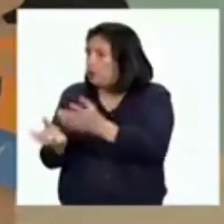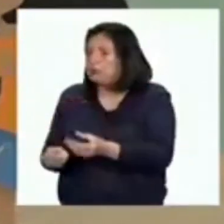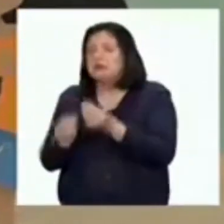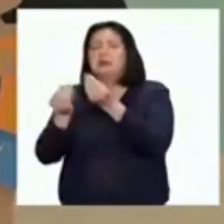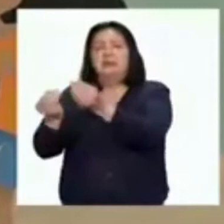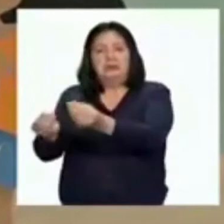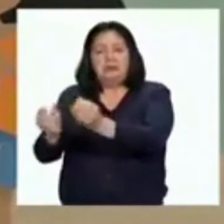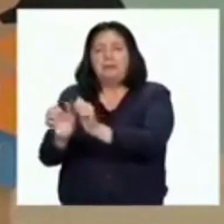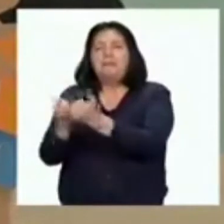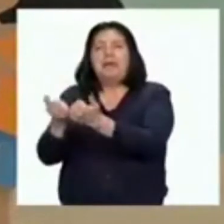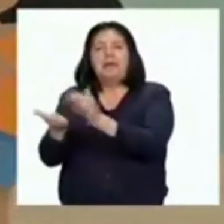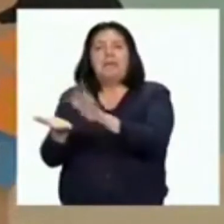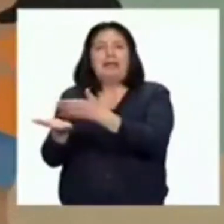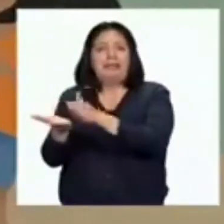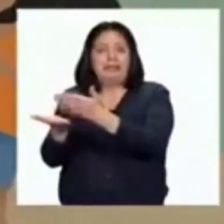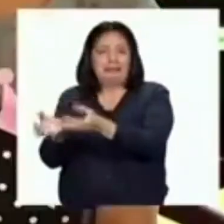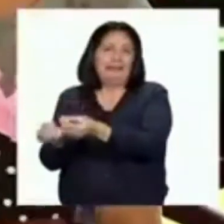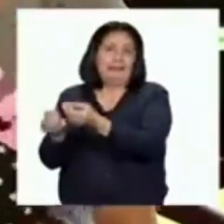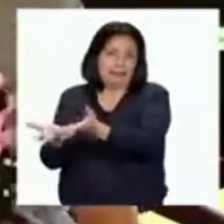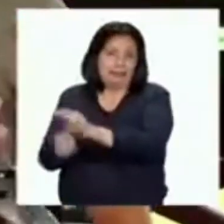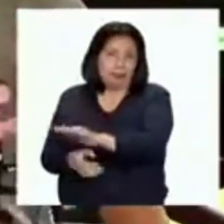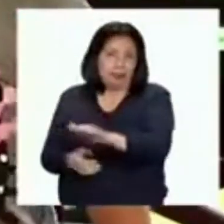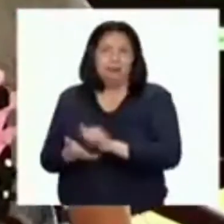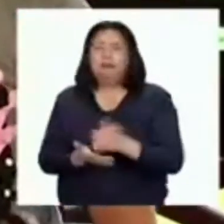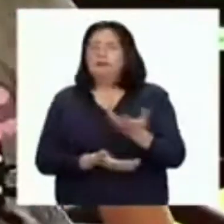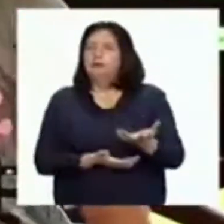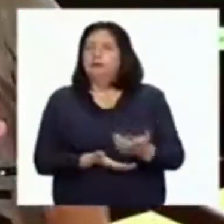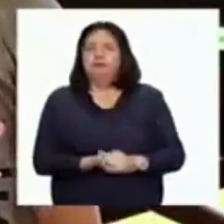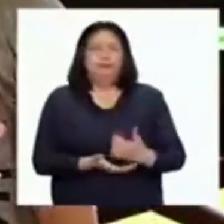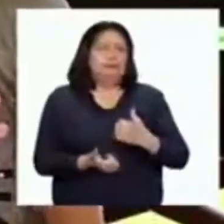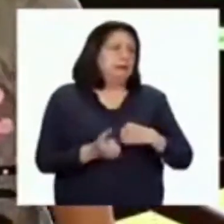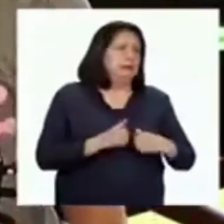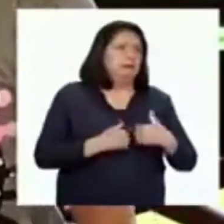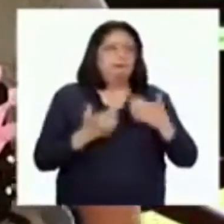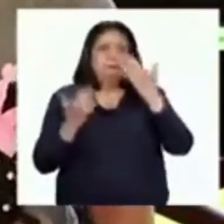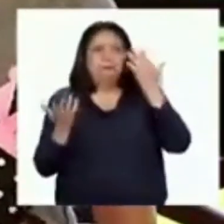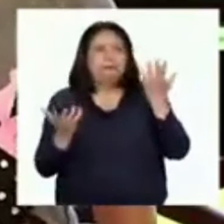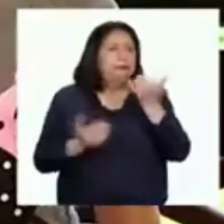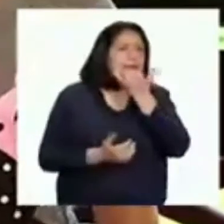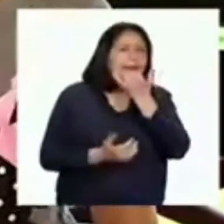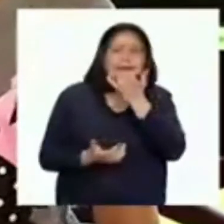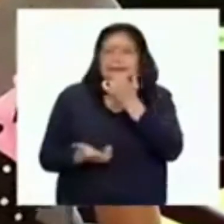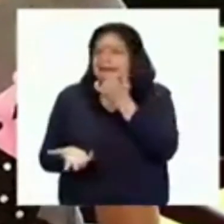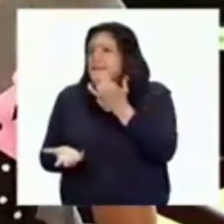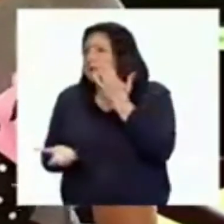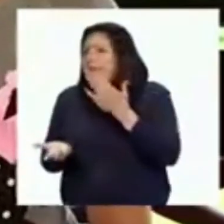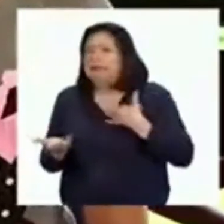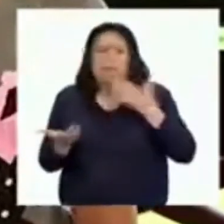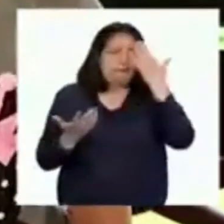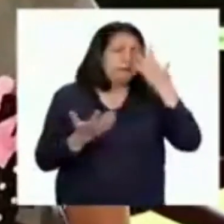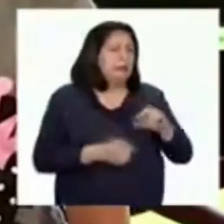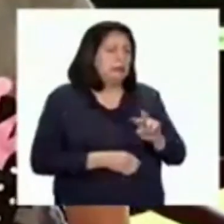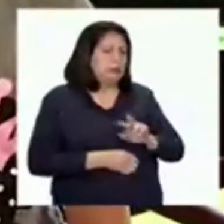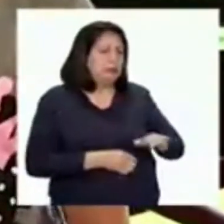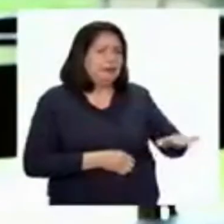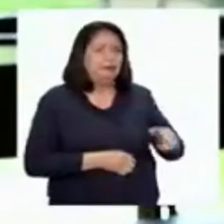dieran un pan con mantequilla. Con la angustia de no saber qué le había pasado a su mamá, las dos